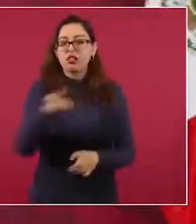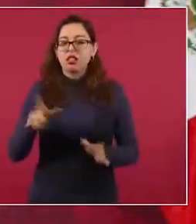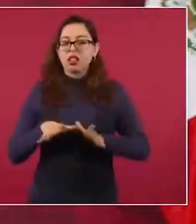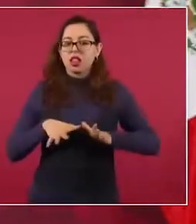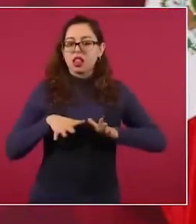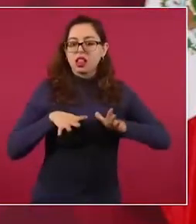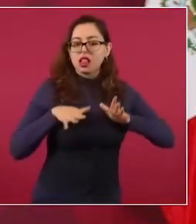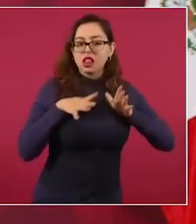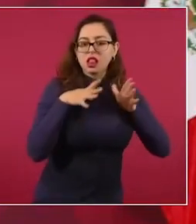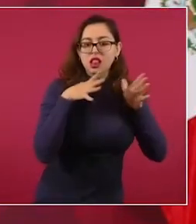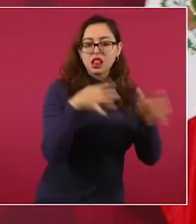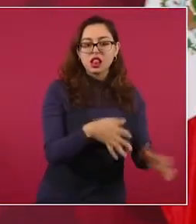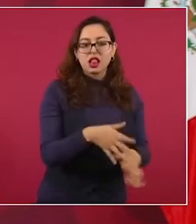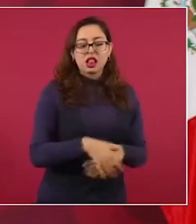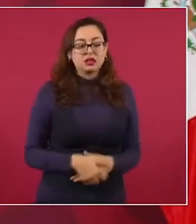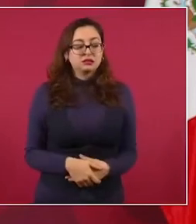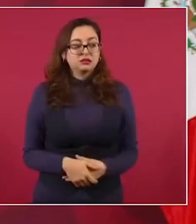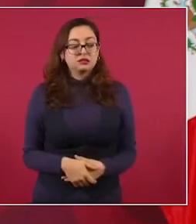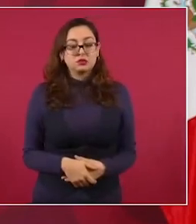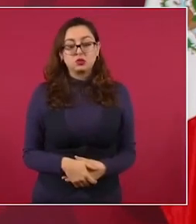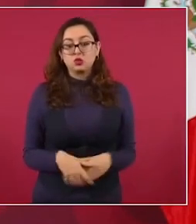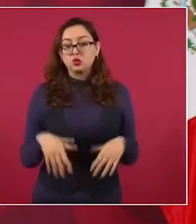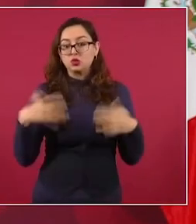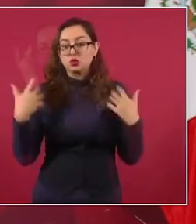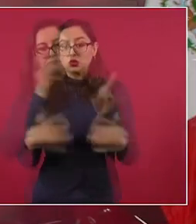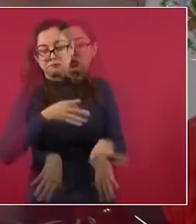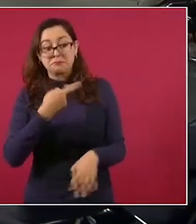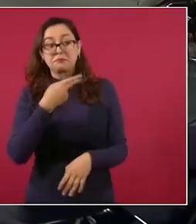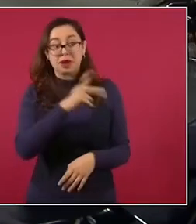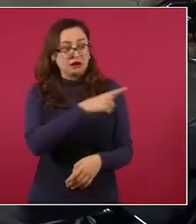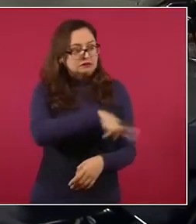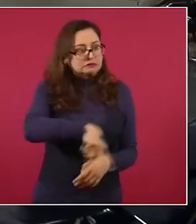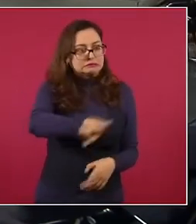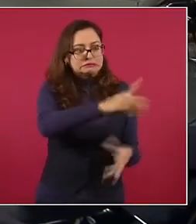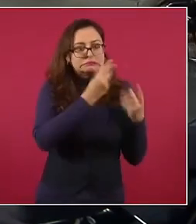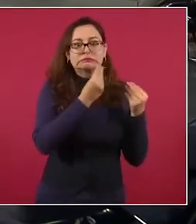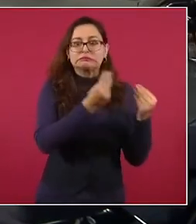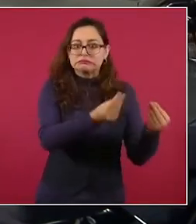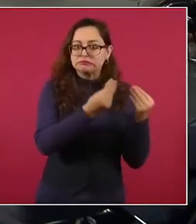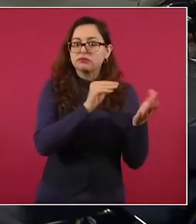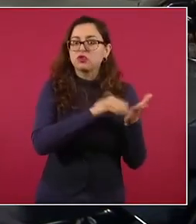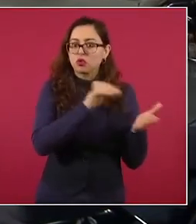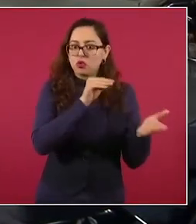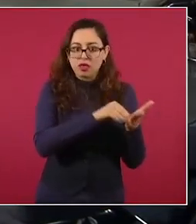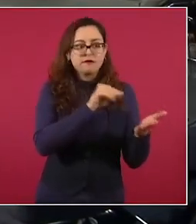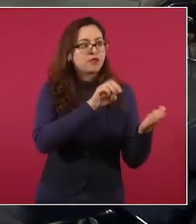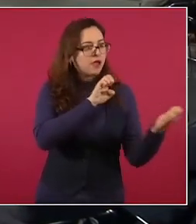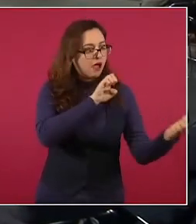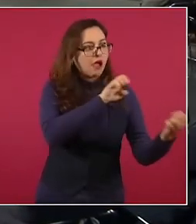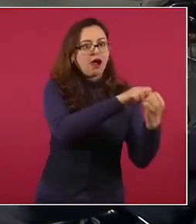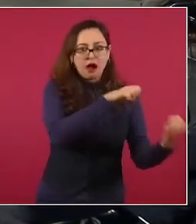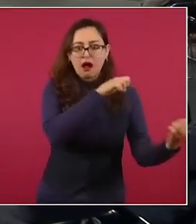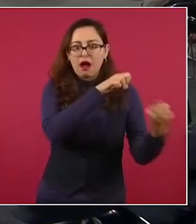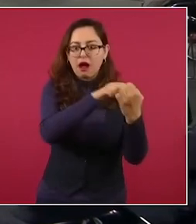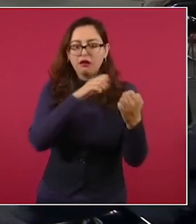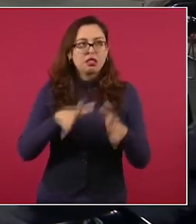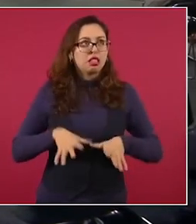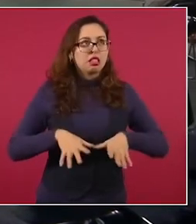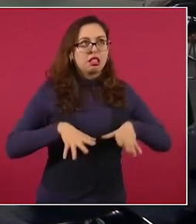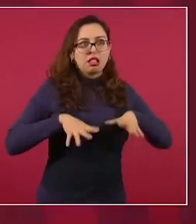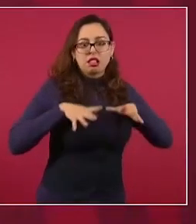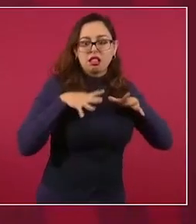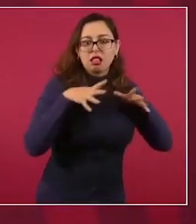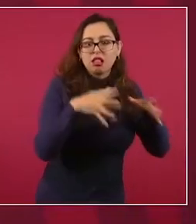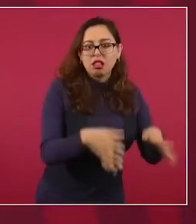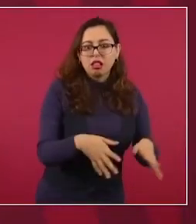afortunadamente no en todos, pero todavía. Importante que la gente sepa,